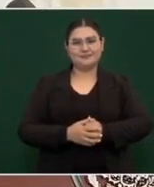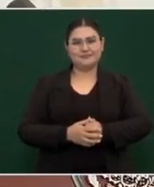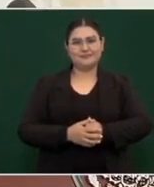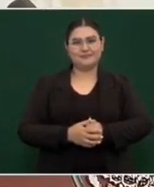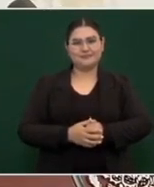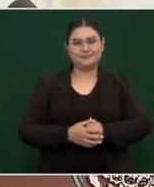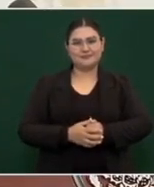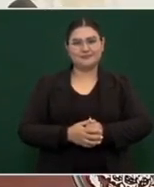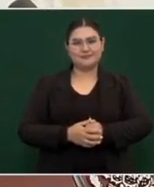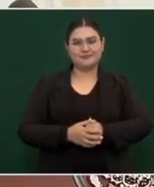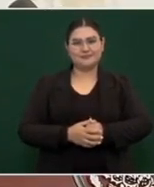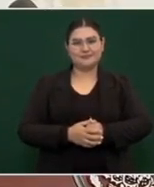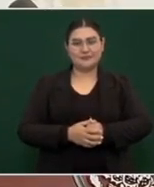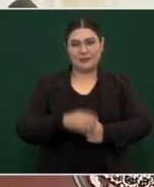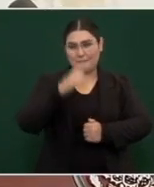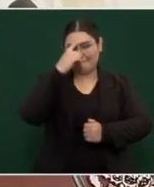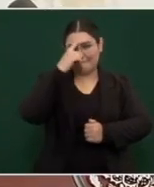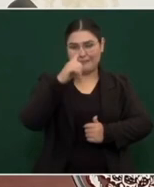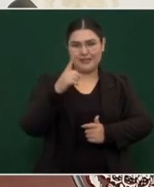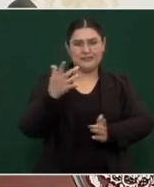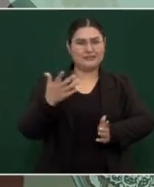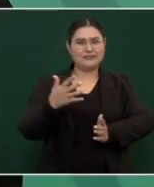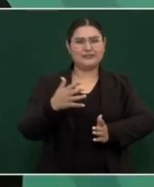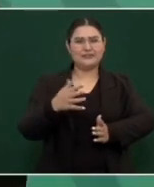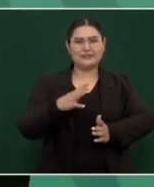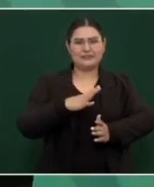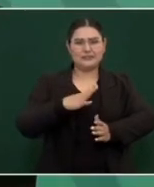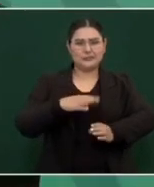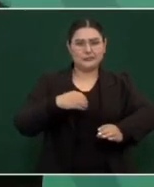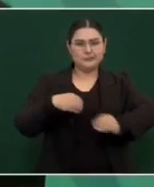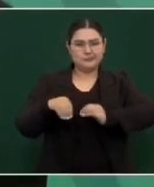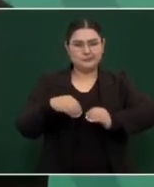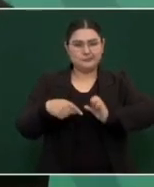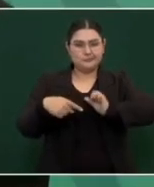para llevar a cabo actos de corrupción,